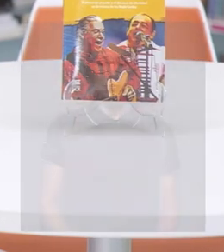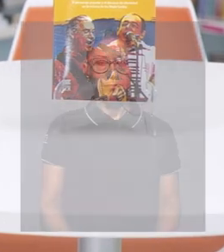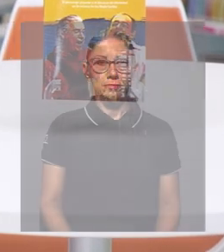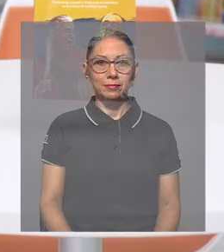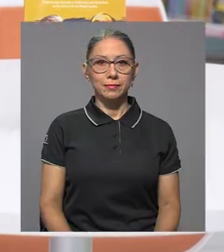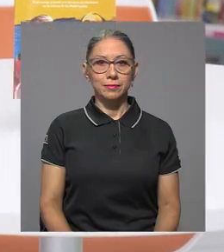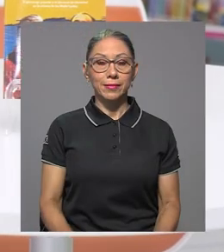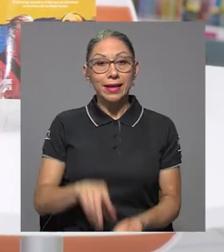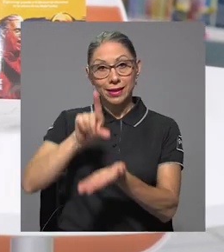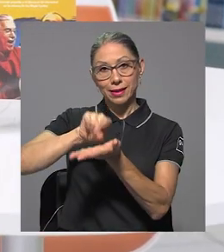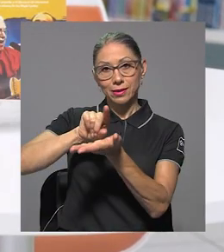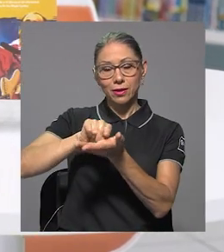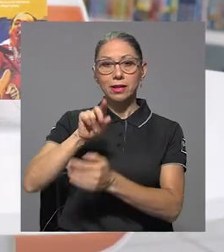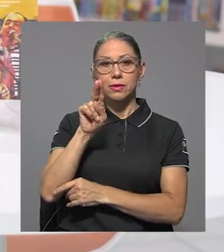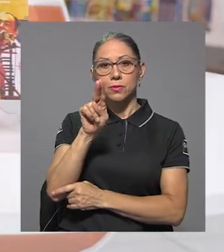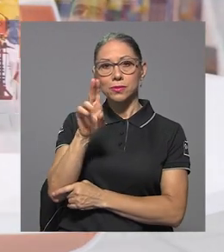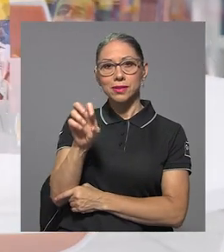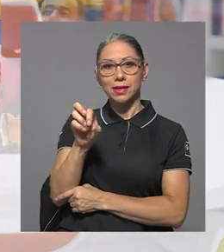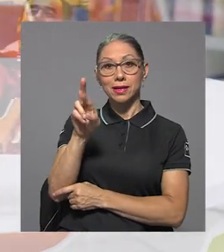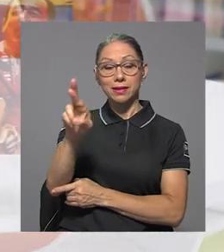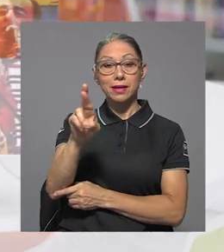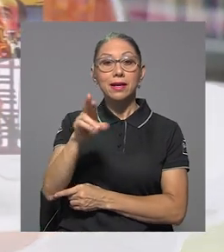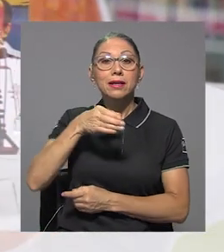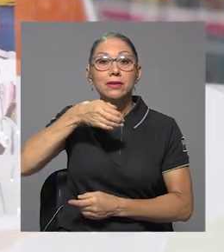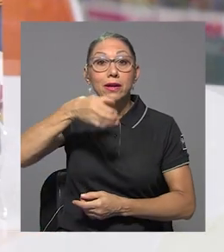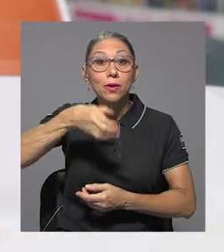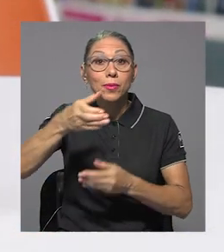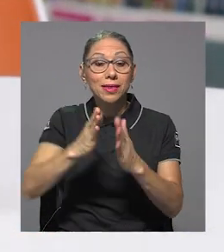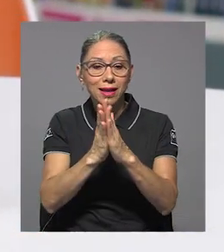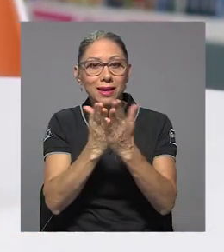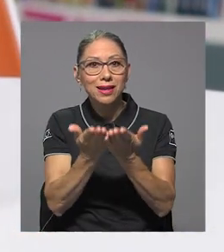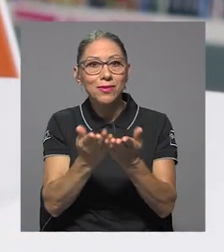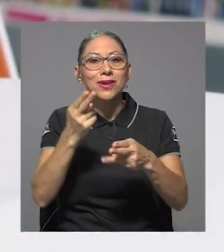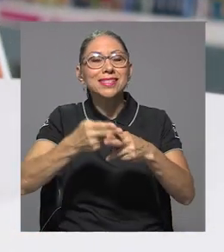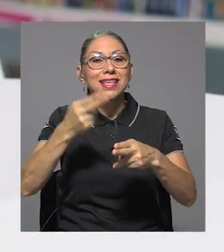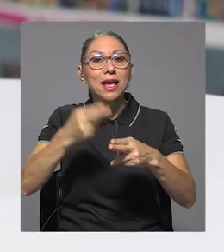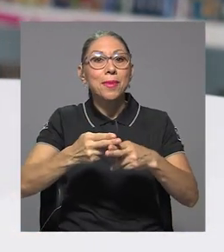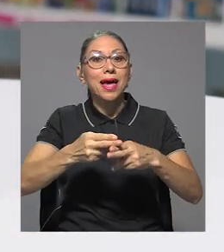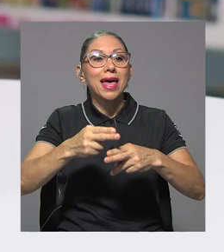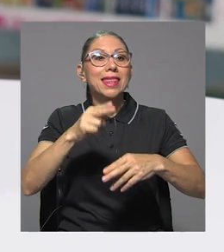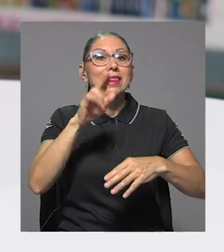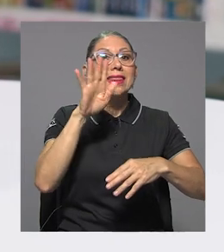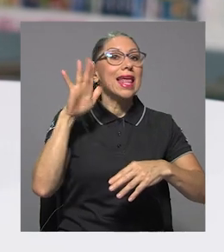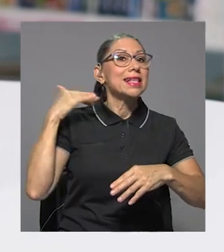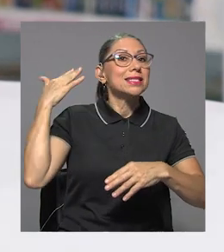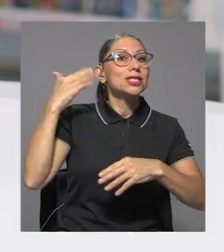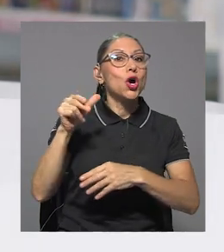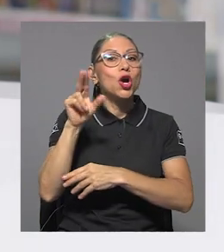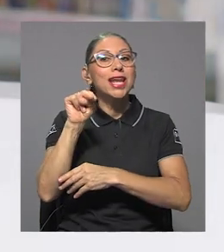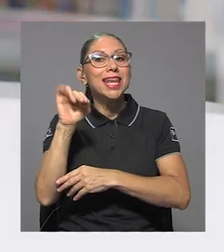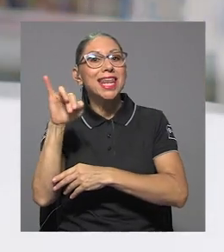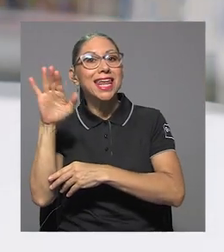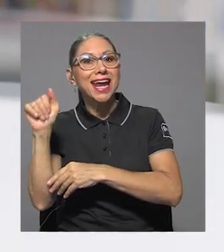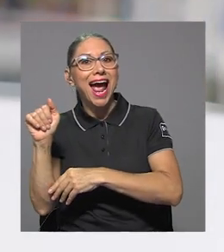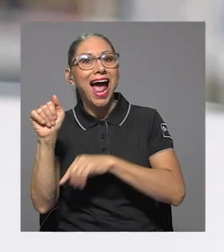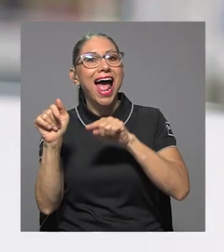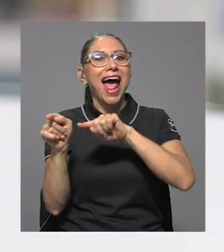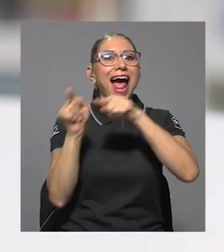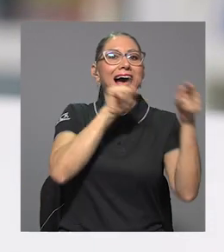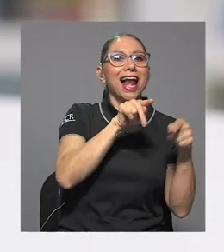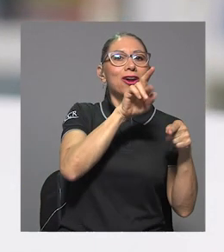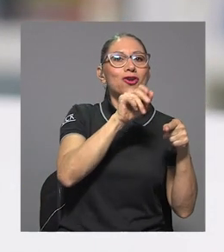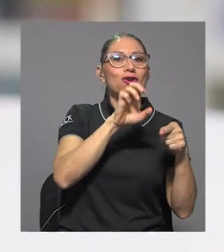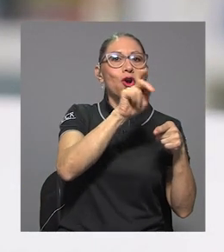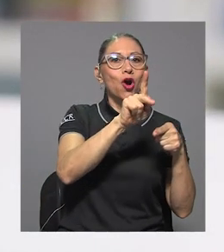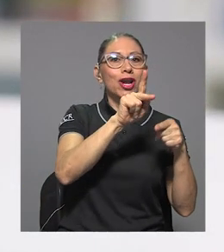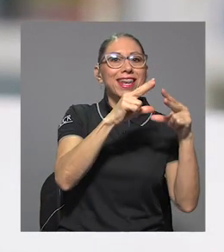La editorial UCR le recomienda el libro Del Song Nica al Rock Nica, el personaje popular y el discurso